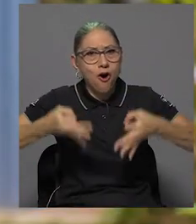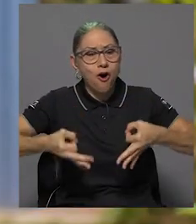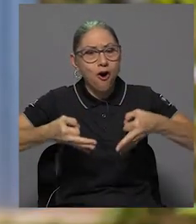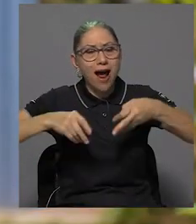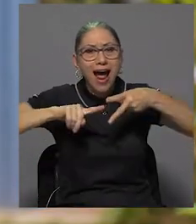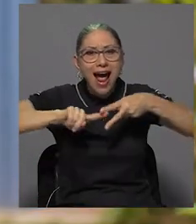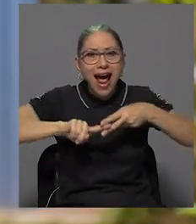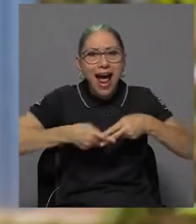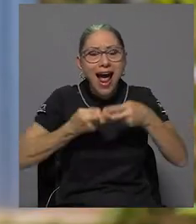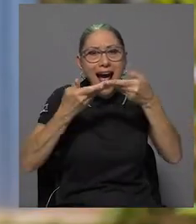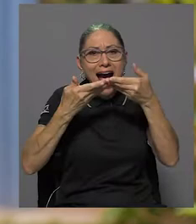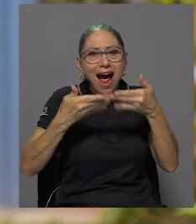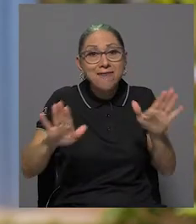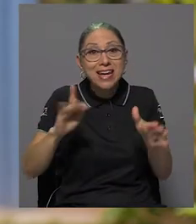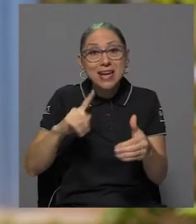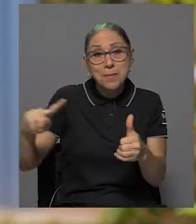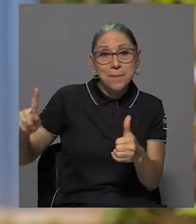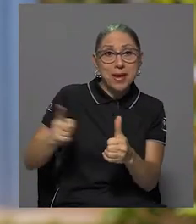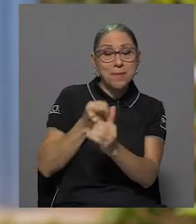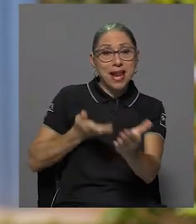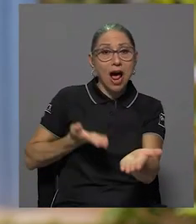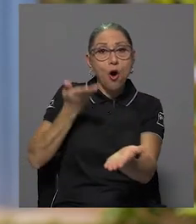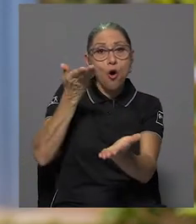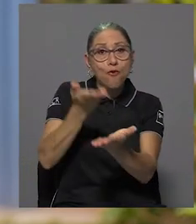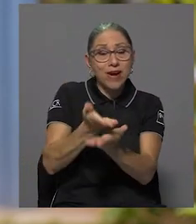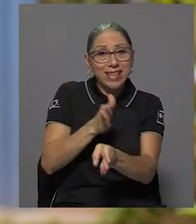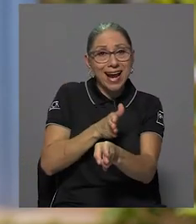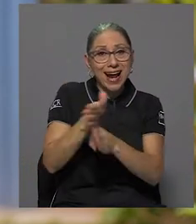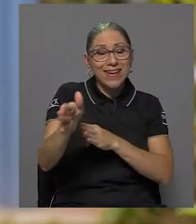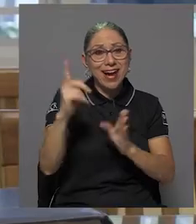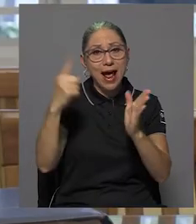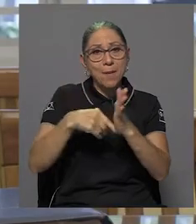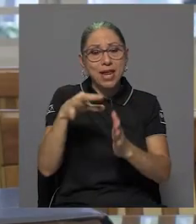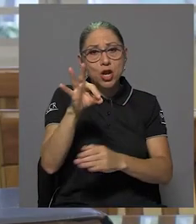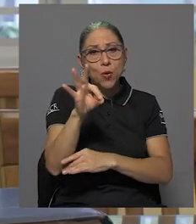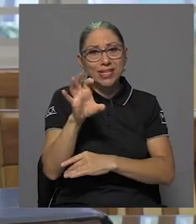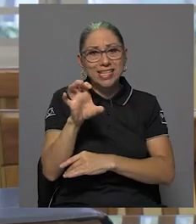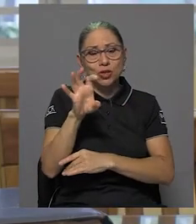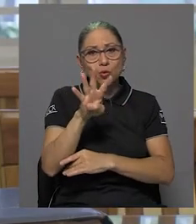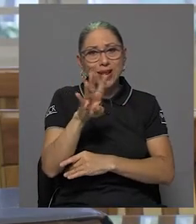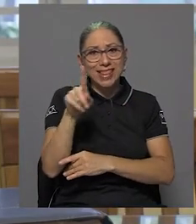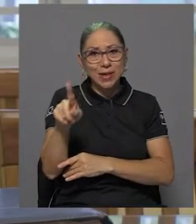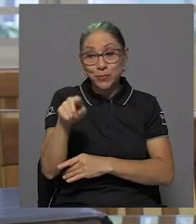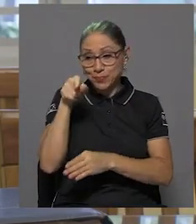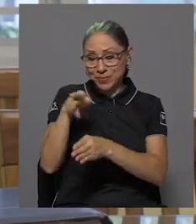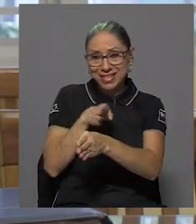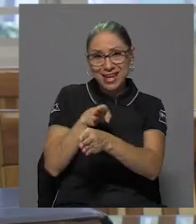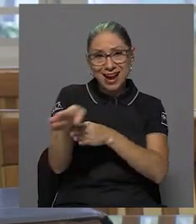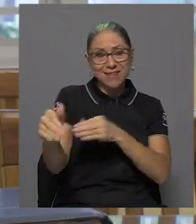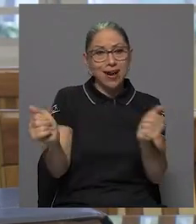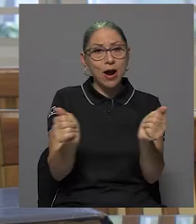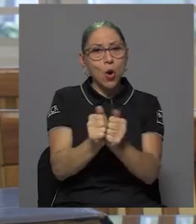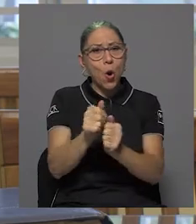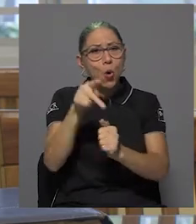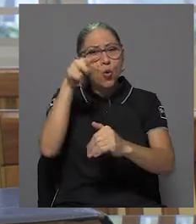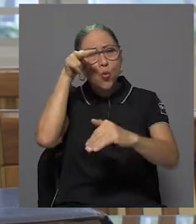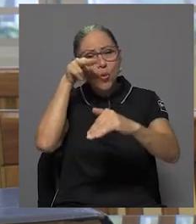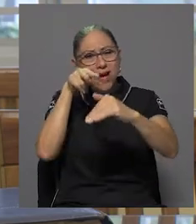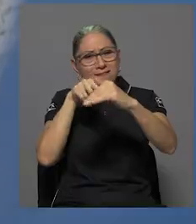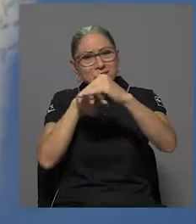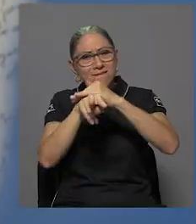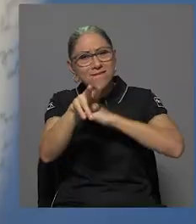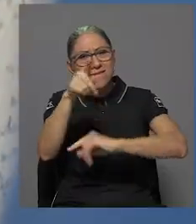su primera oferta en 1941, surge esta carrera con una visión ya